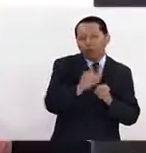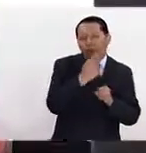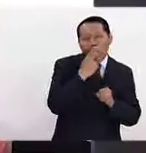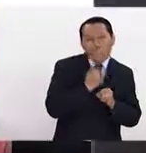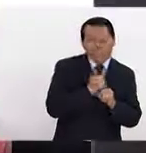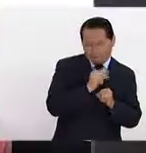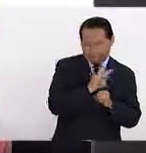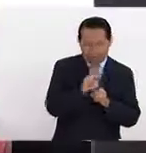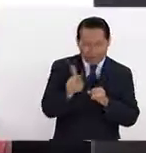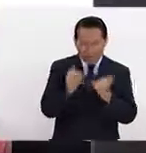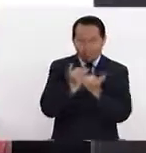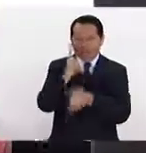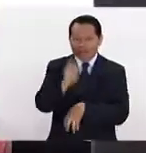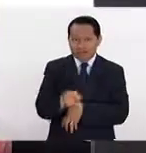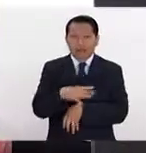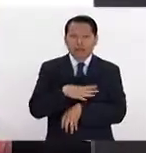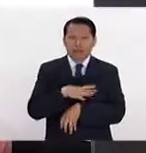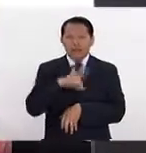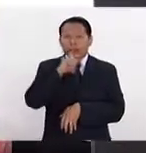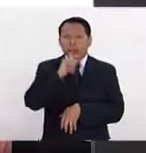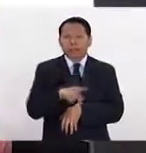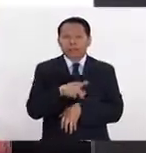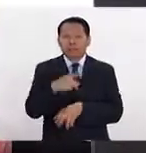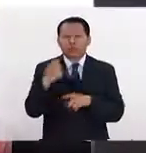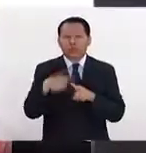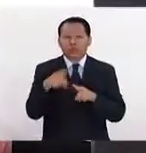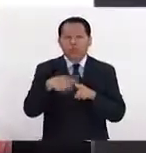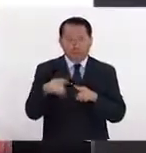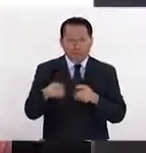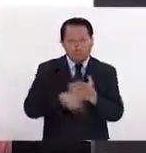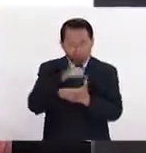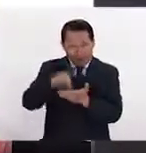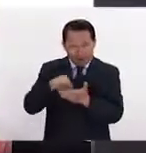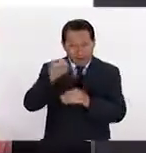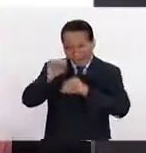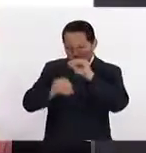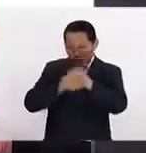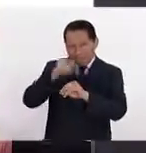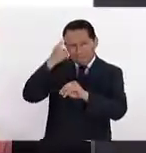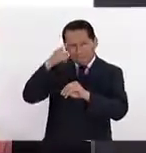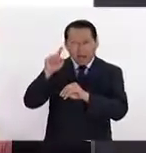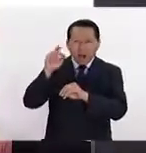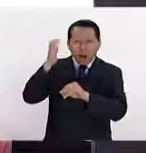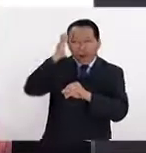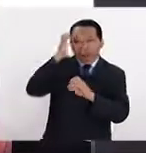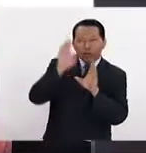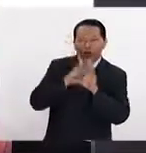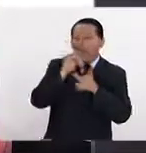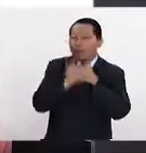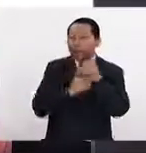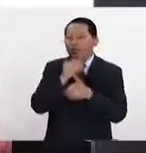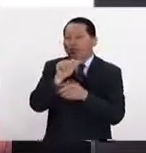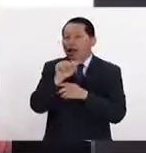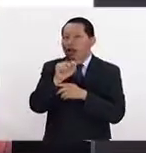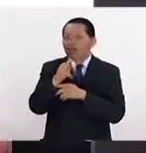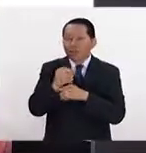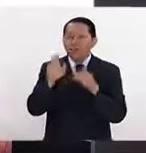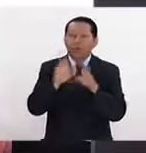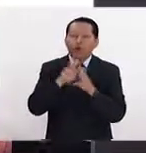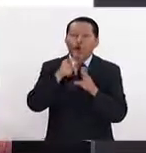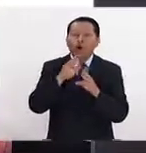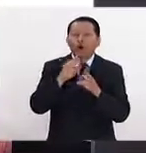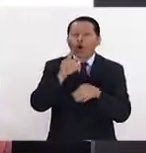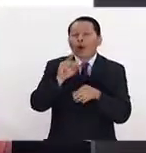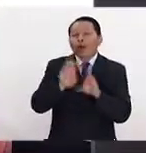instalación multimedia en donde vamos a poder conocer los procesos creativos de Caraballo. Nos van a enseñar cómo iluminaba,